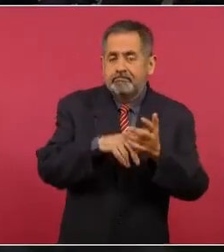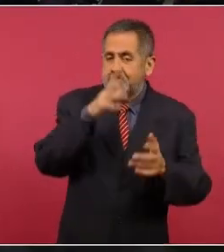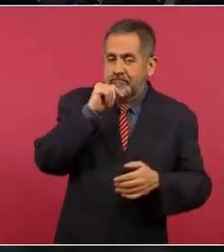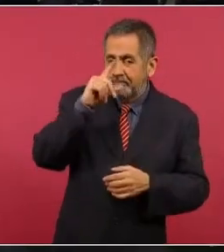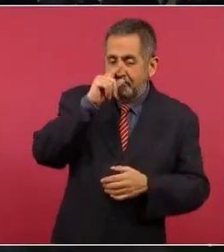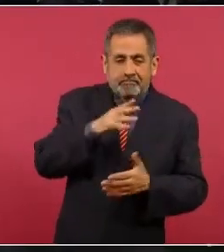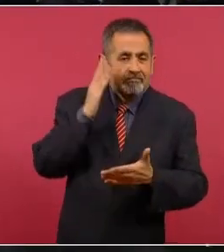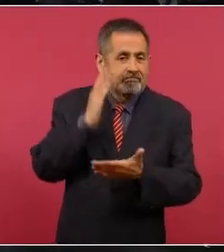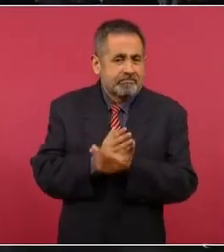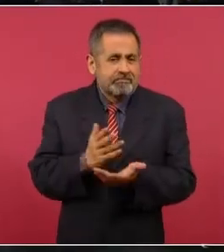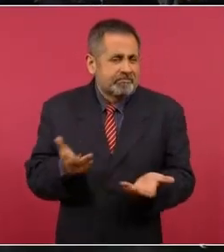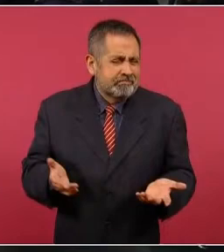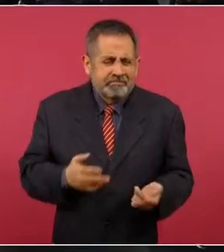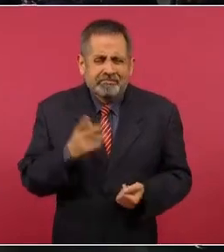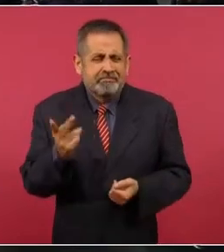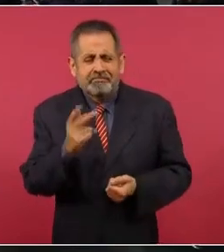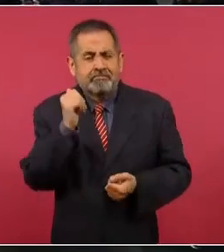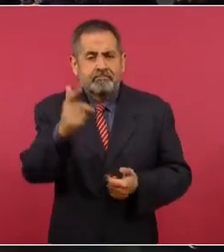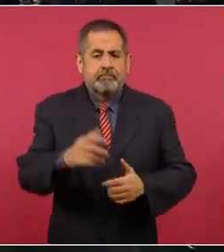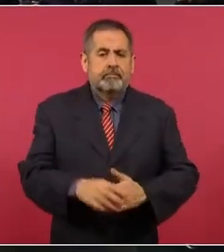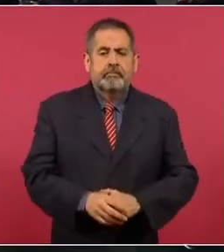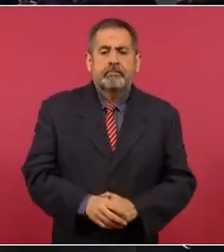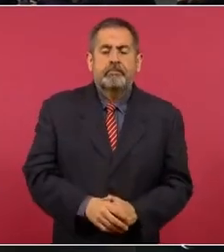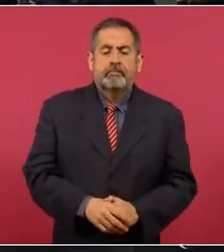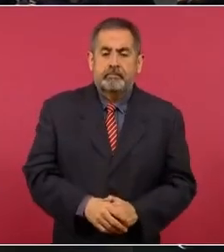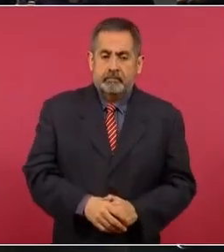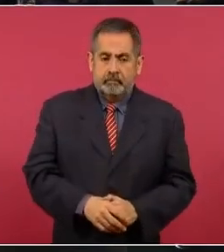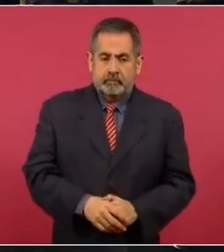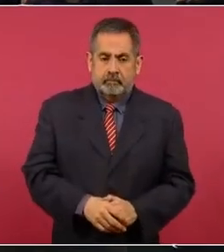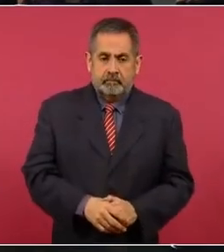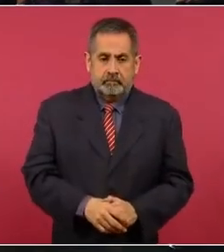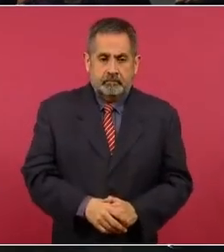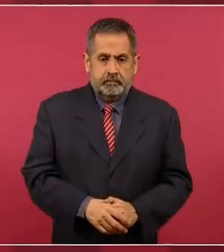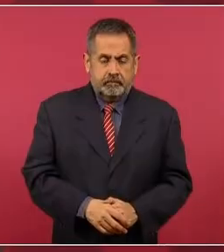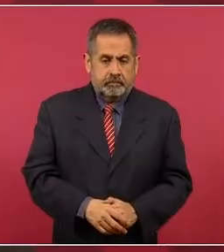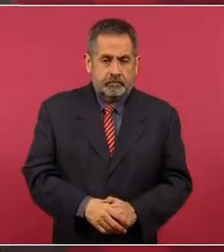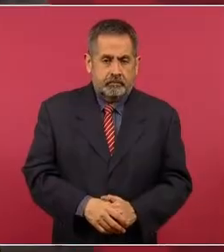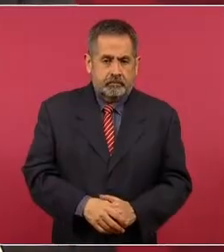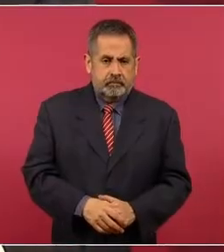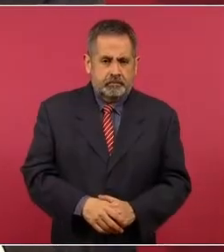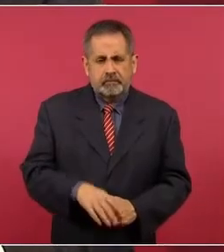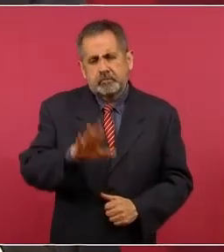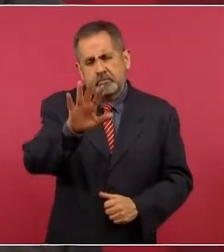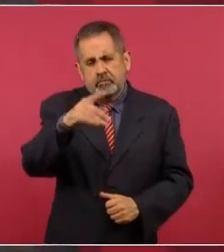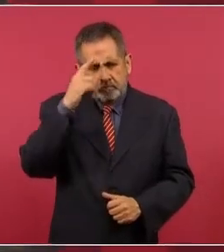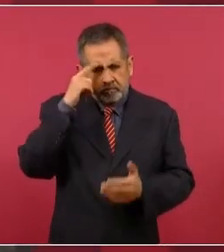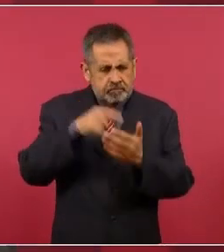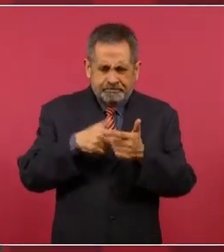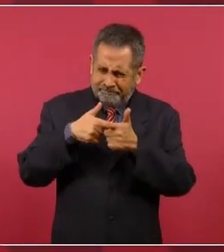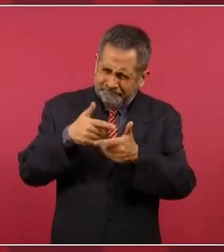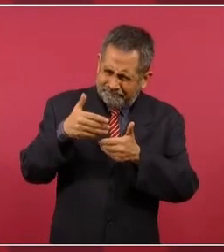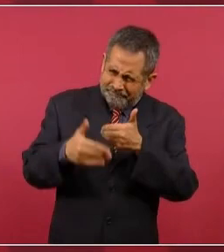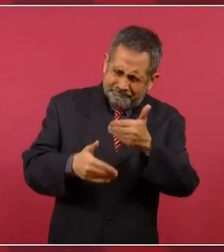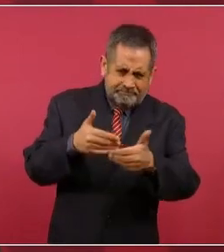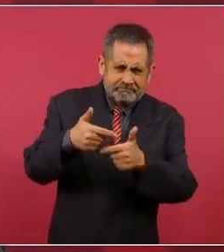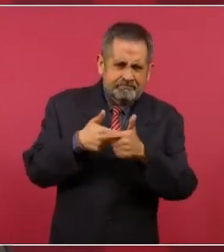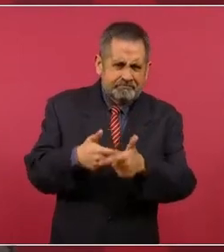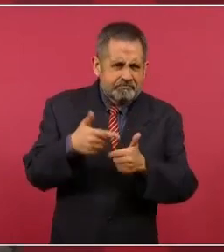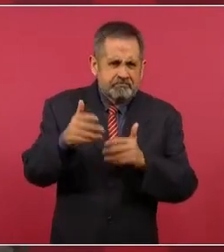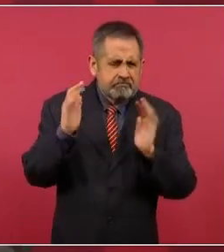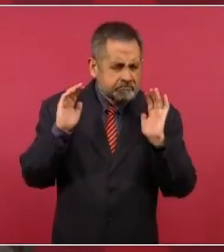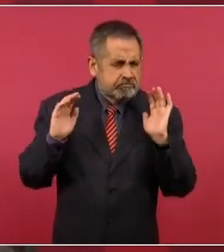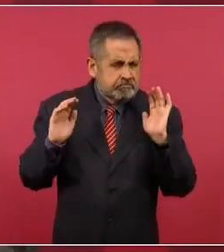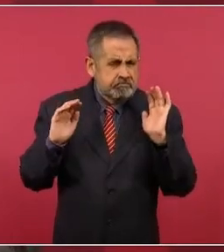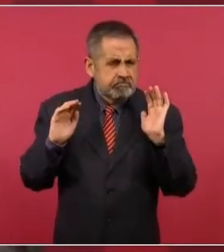Esas serían las preguntas. No, yo creo que sigue el proceso adelante. Todavía hay,